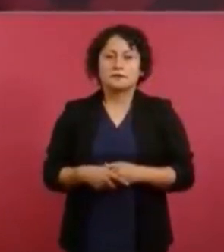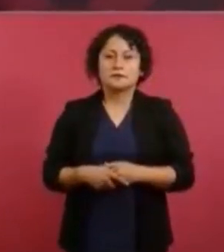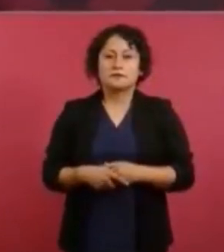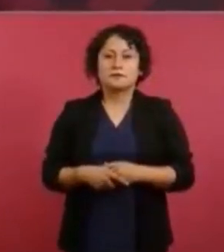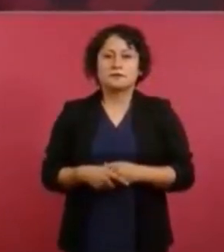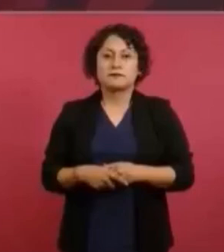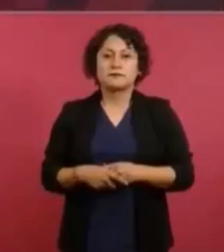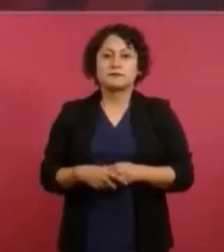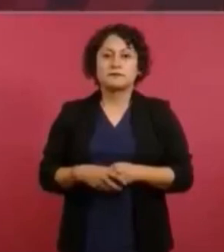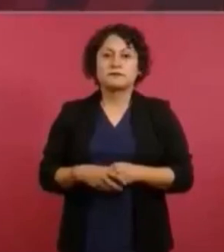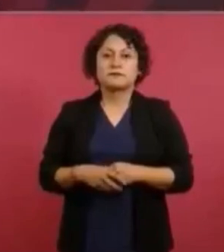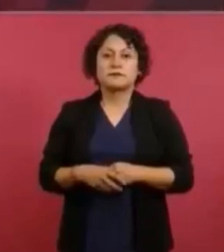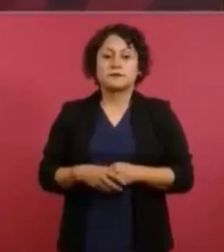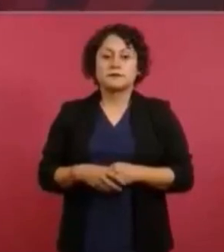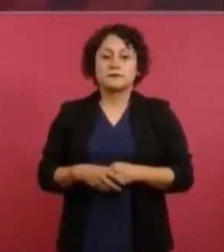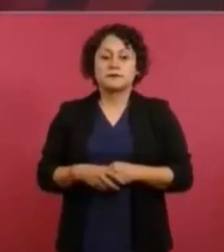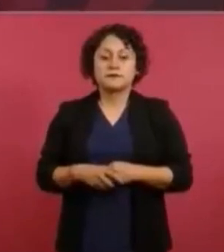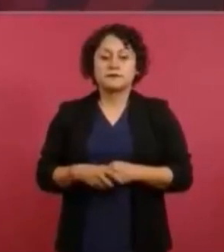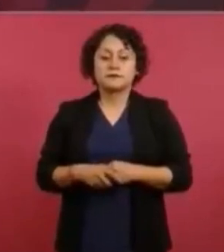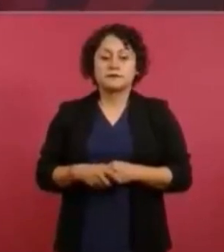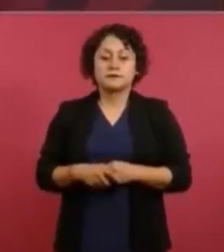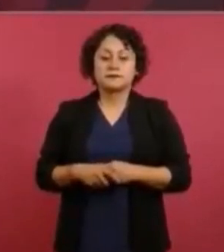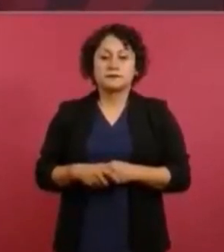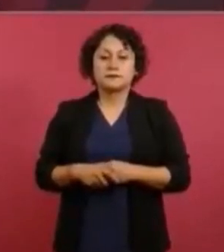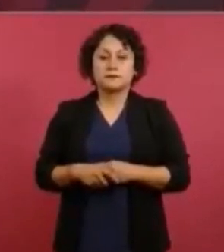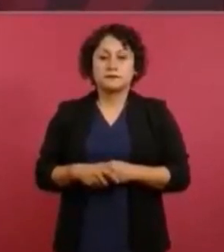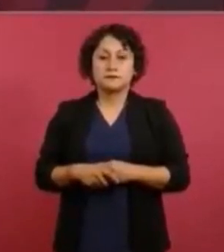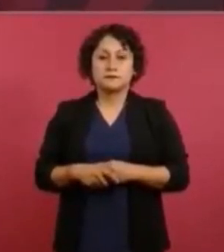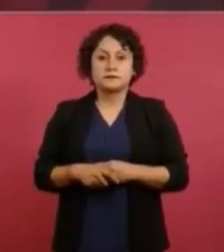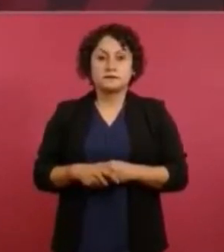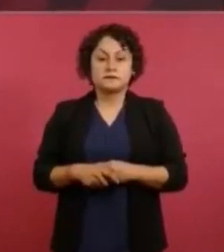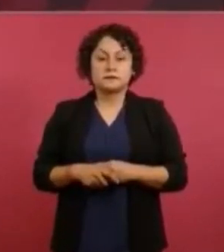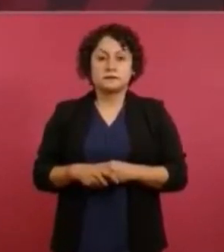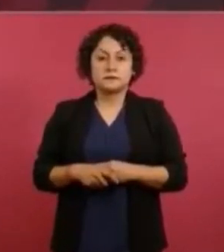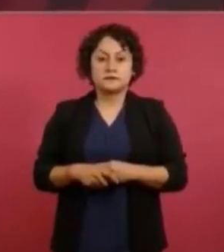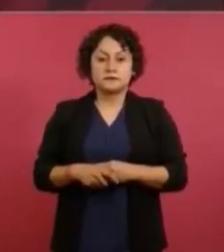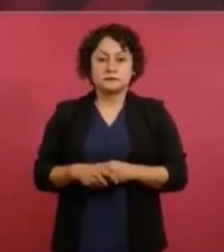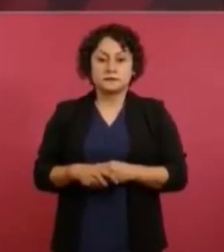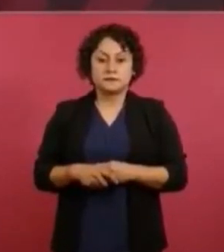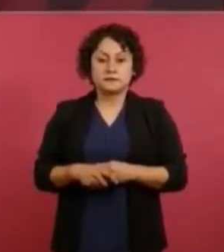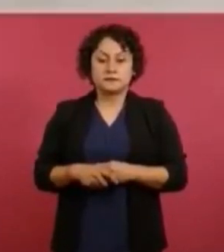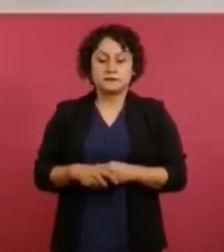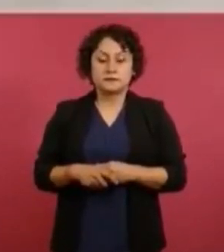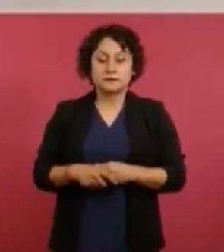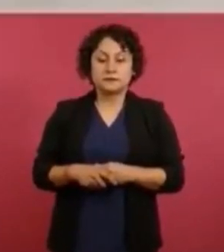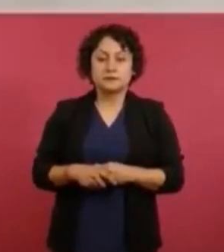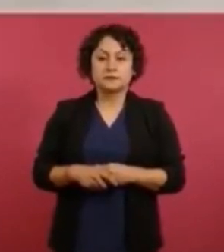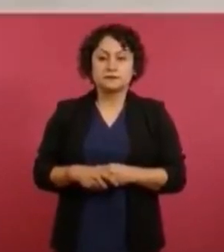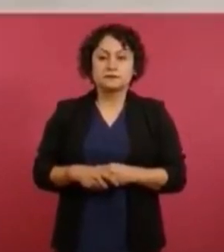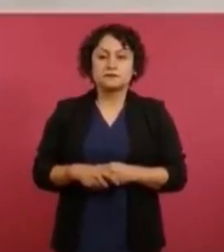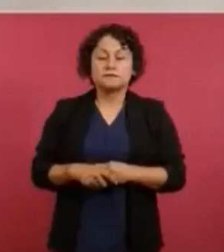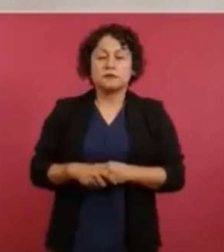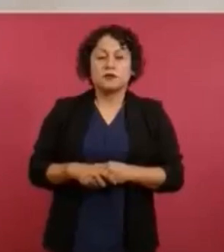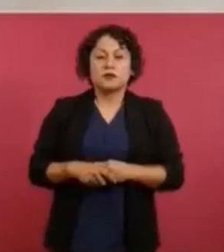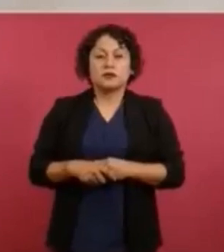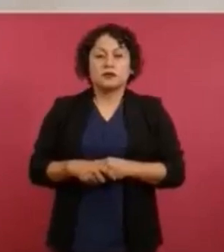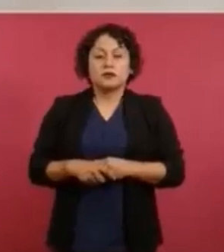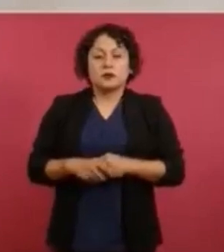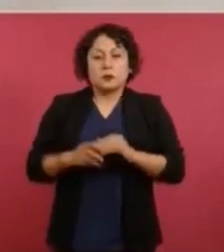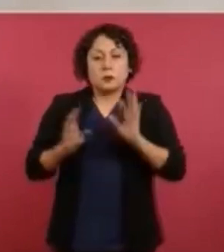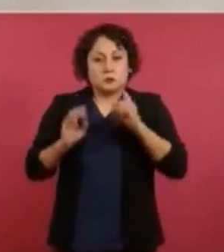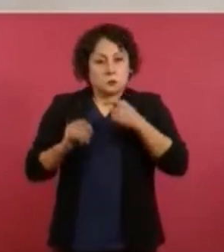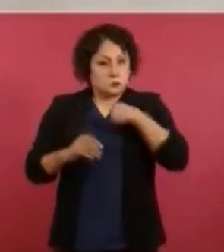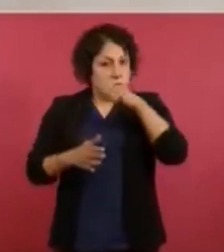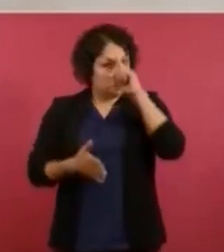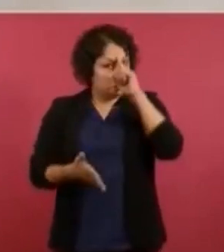yo creo que debe ser bien